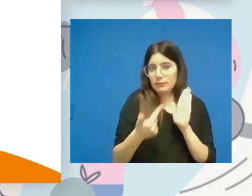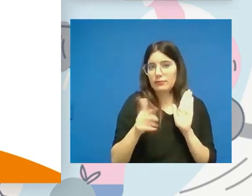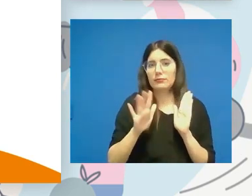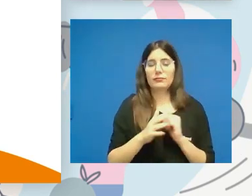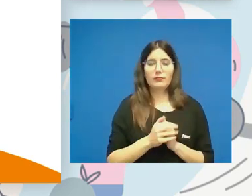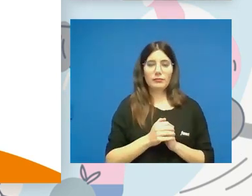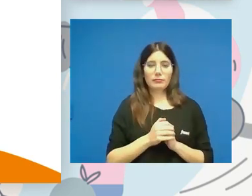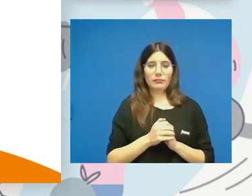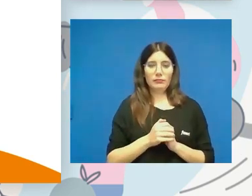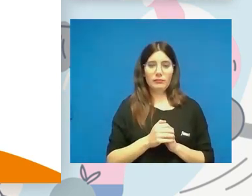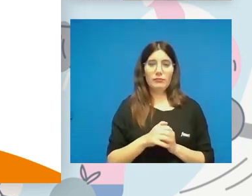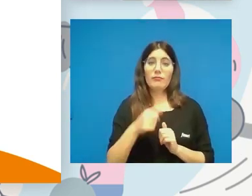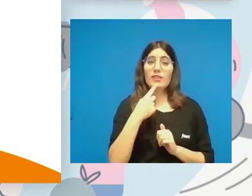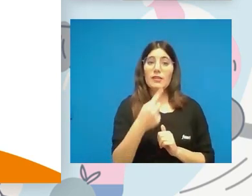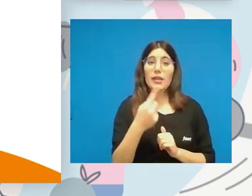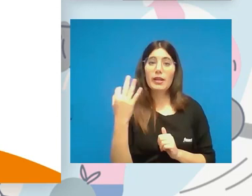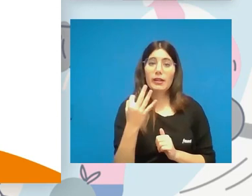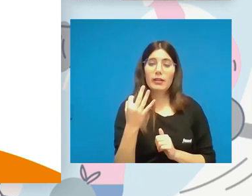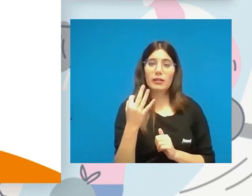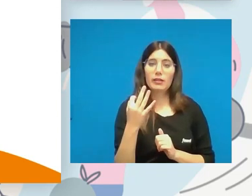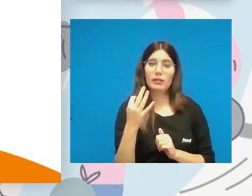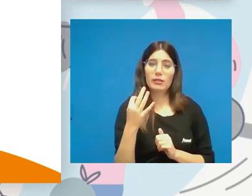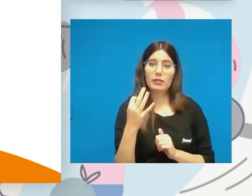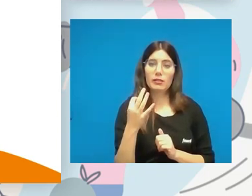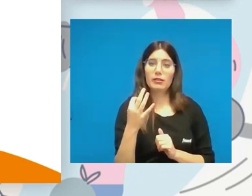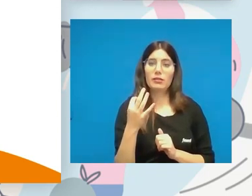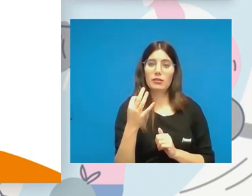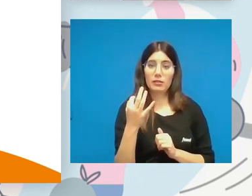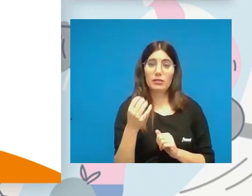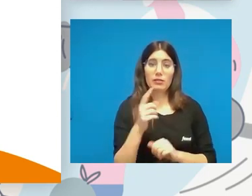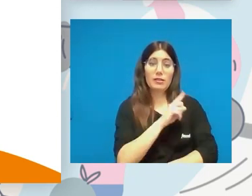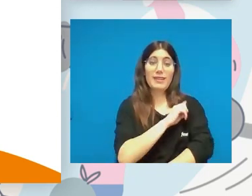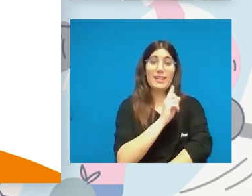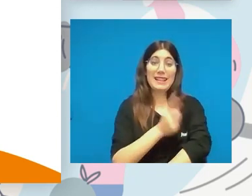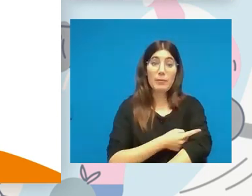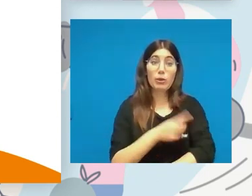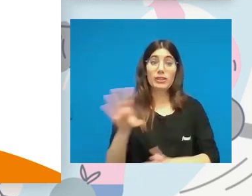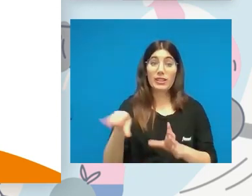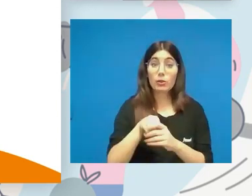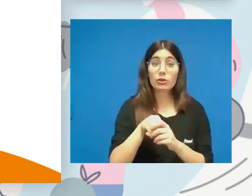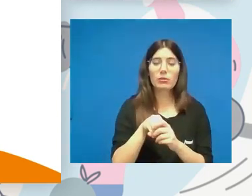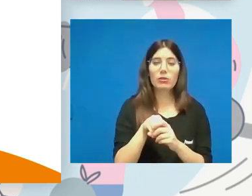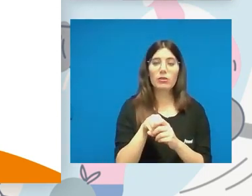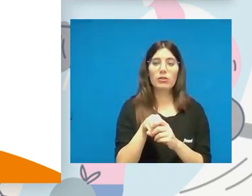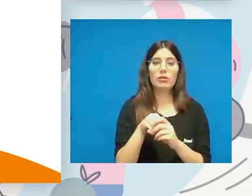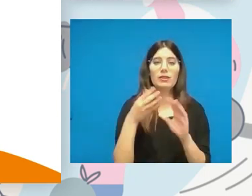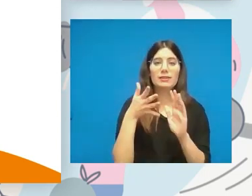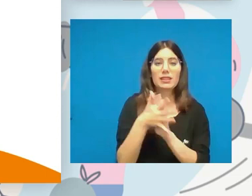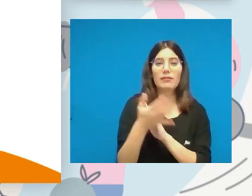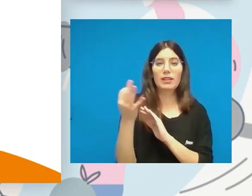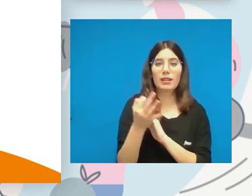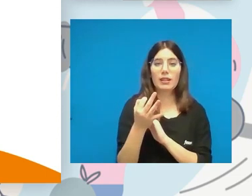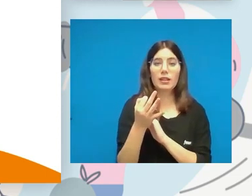Y lo que dice es que por deporte inclusivo debe entenderse toda práctica